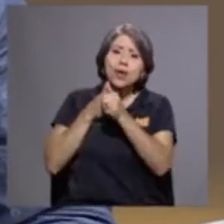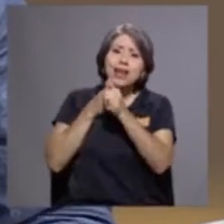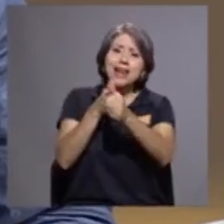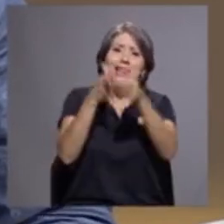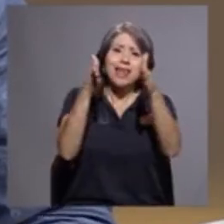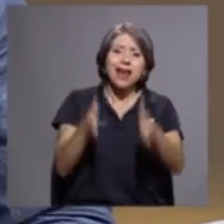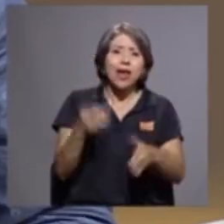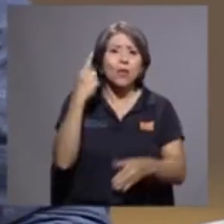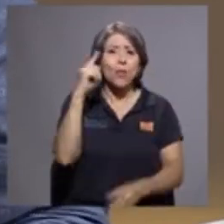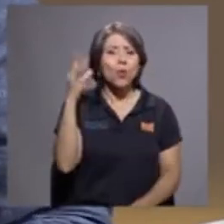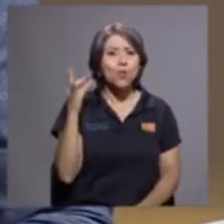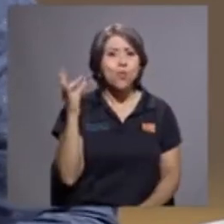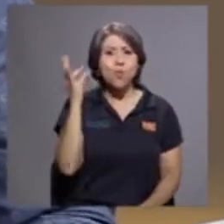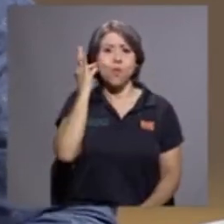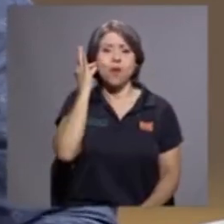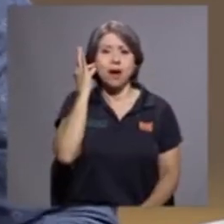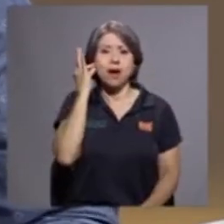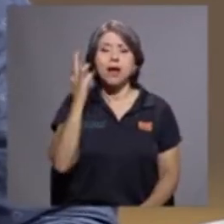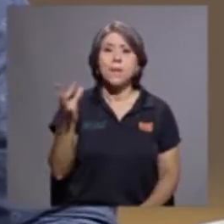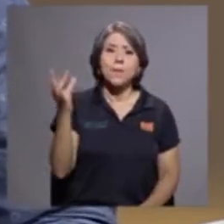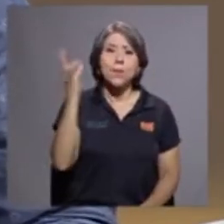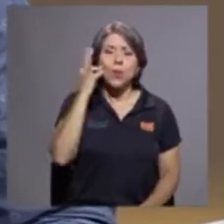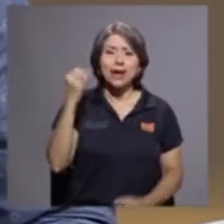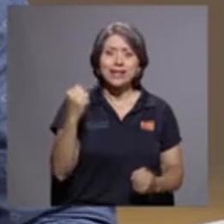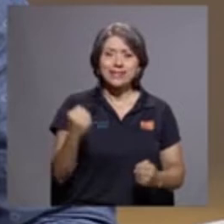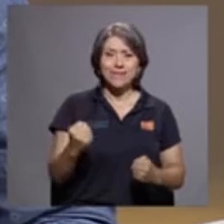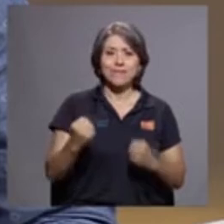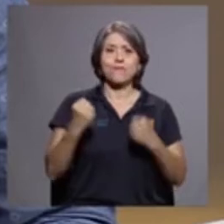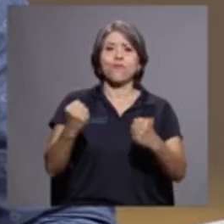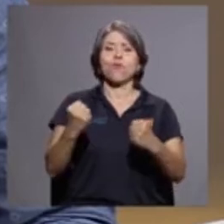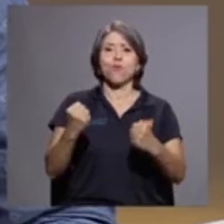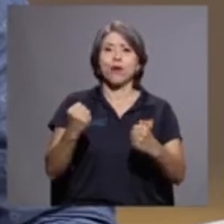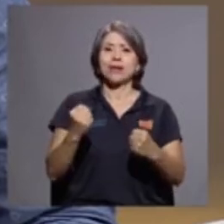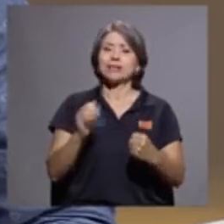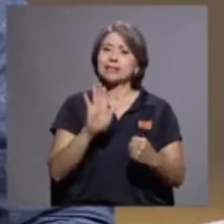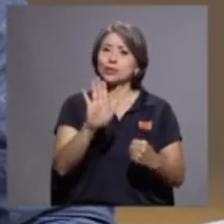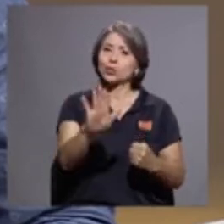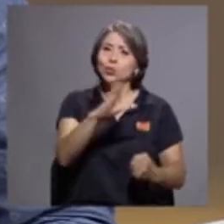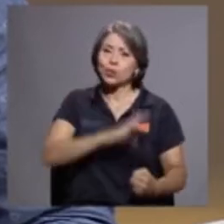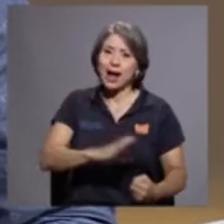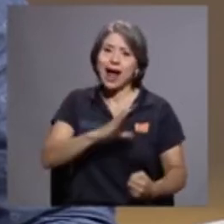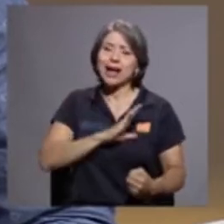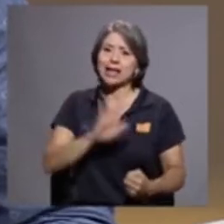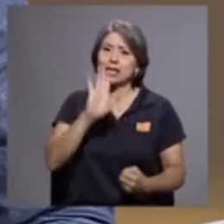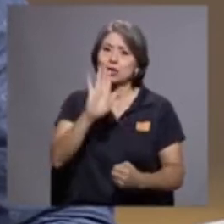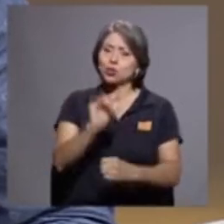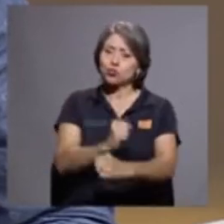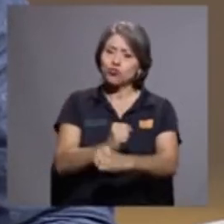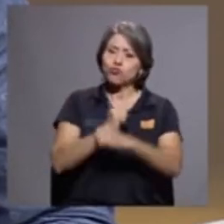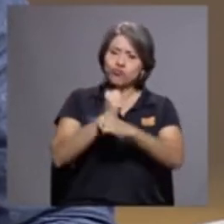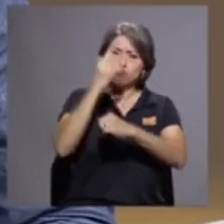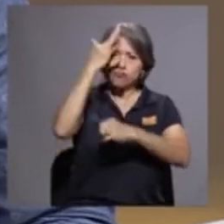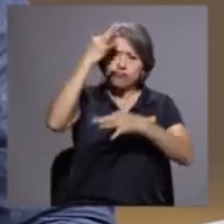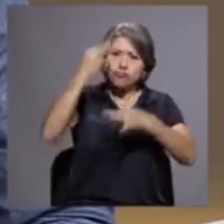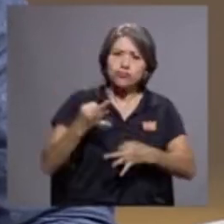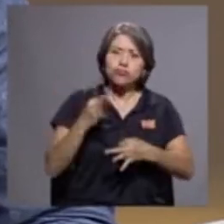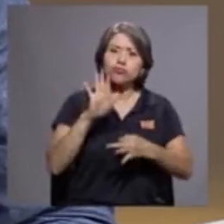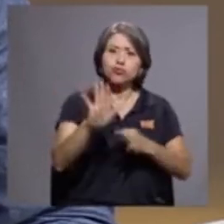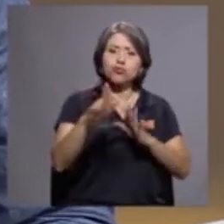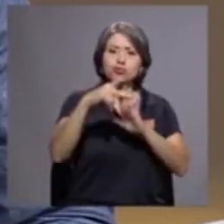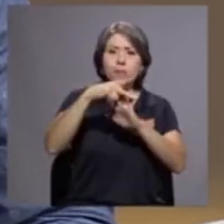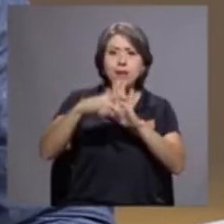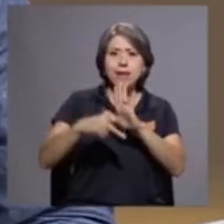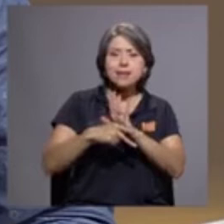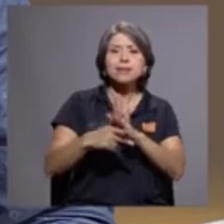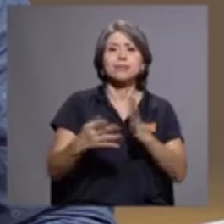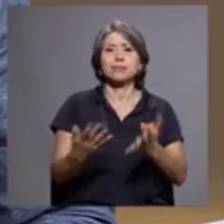por mujeres muy fuertes en cuanto a su carácter, a su convicción, a sus principios.